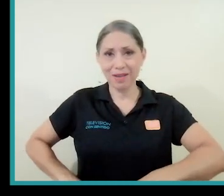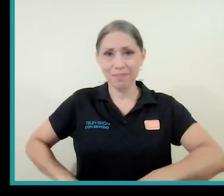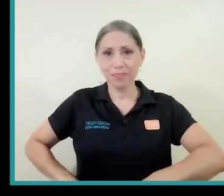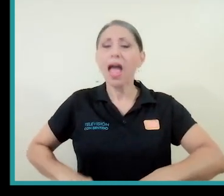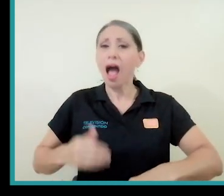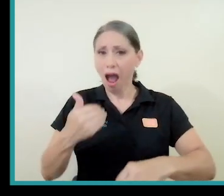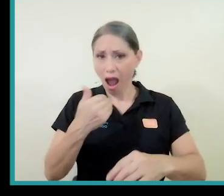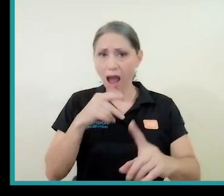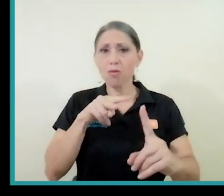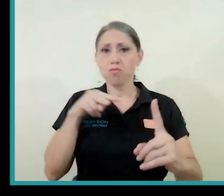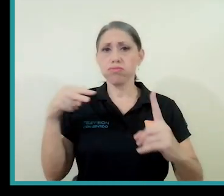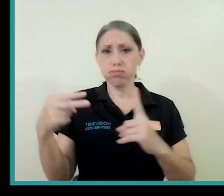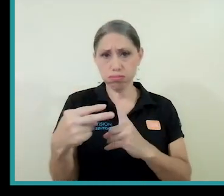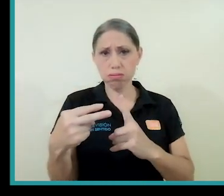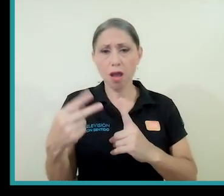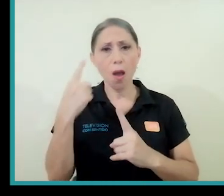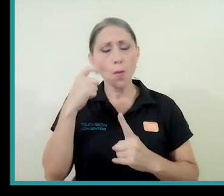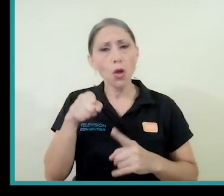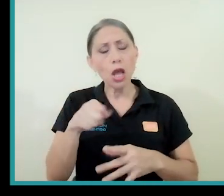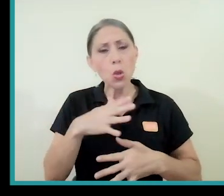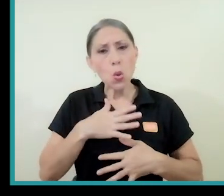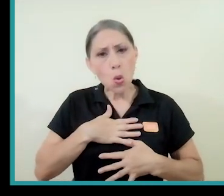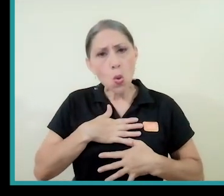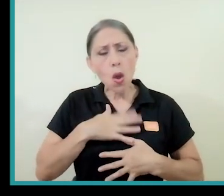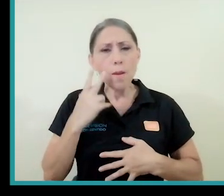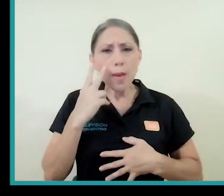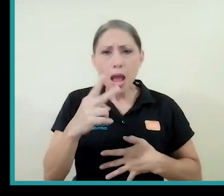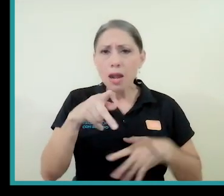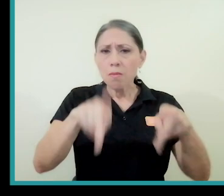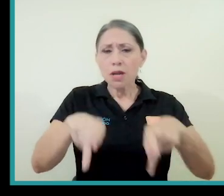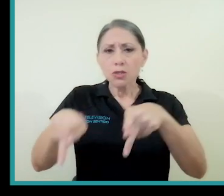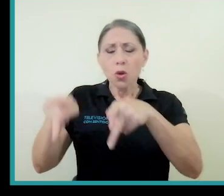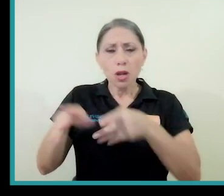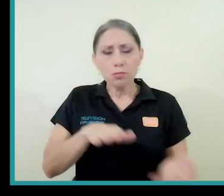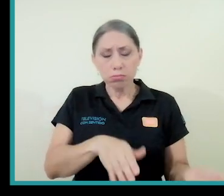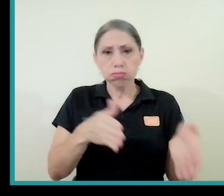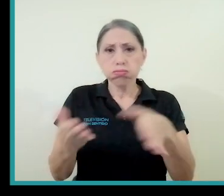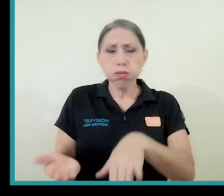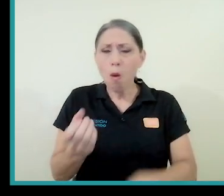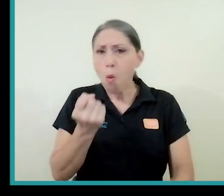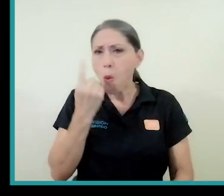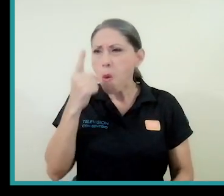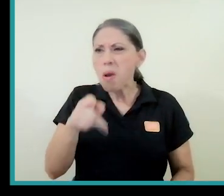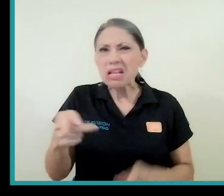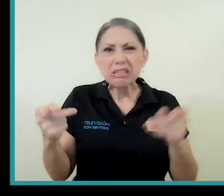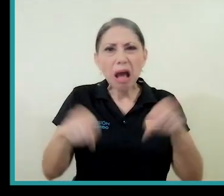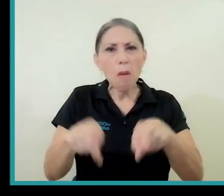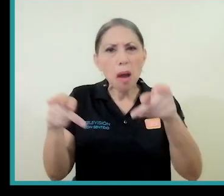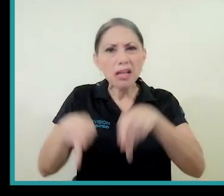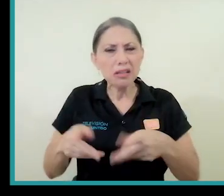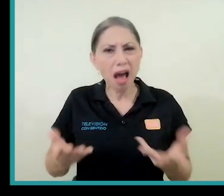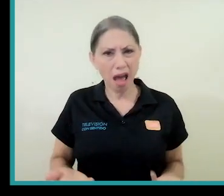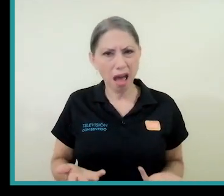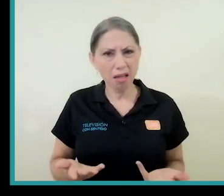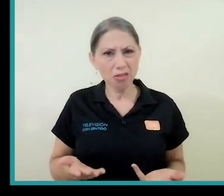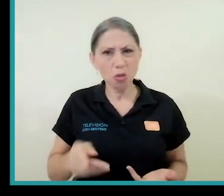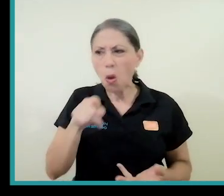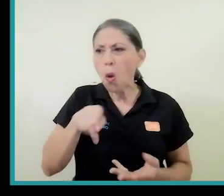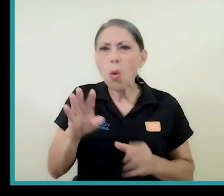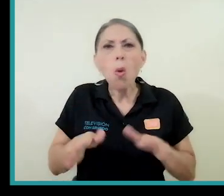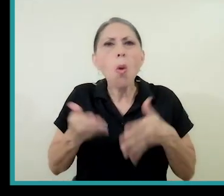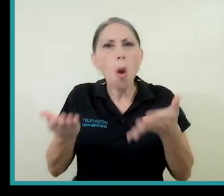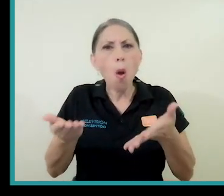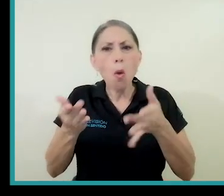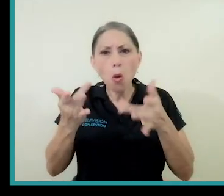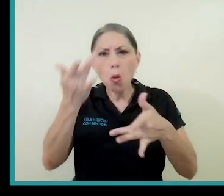hay una lectura de este tipo, ¿verdad?, porque es algo sobrecogedor ver cómo se mueren las personas, no entender qué es lo que está pasando, no entender cuáles son